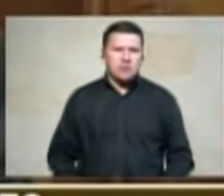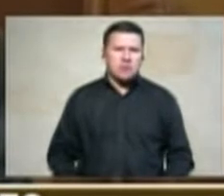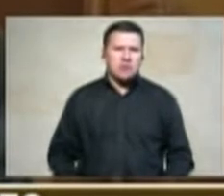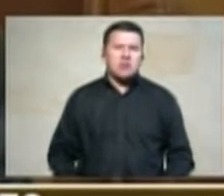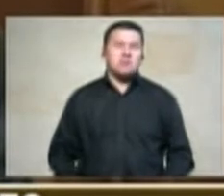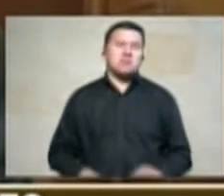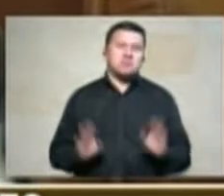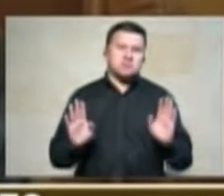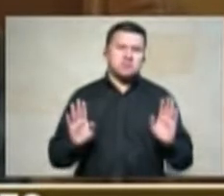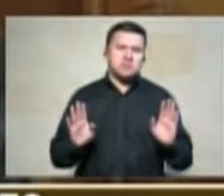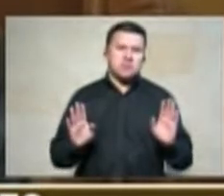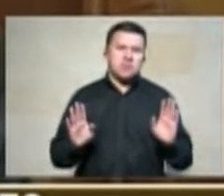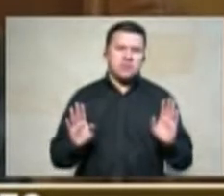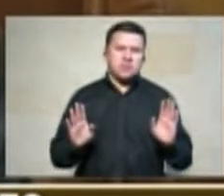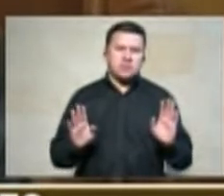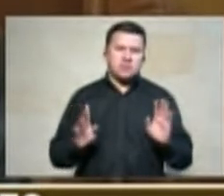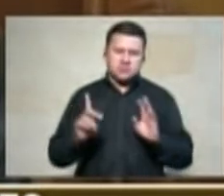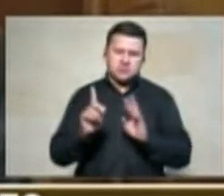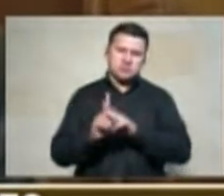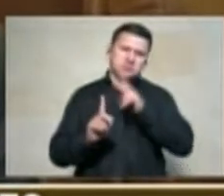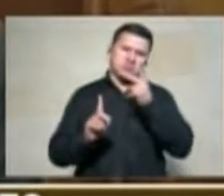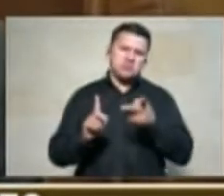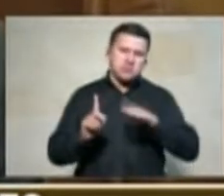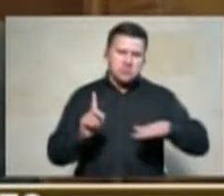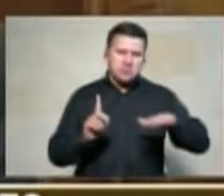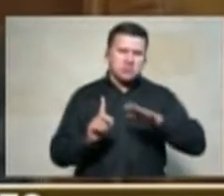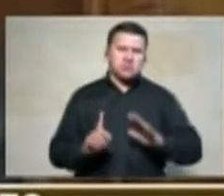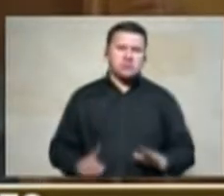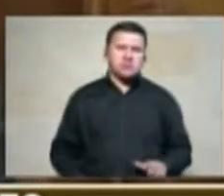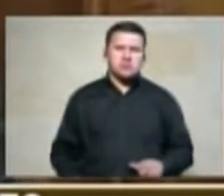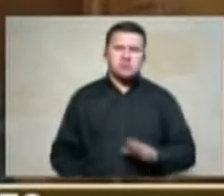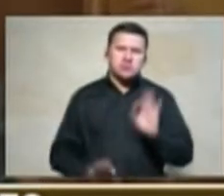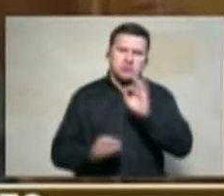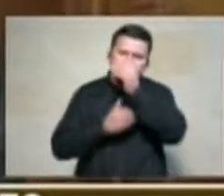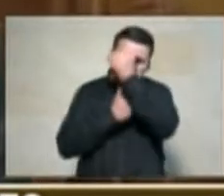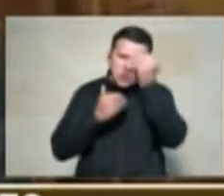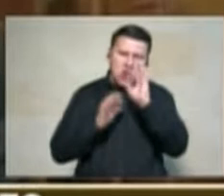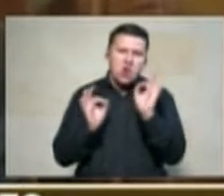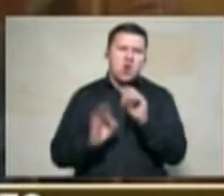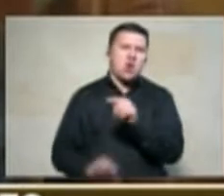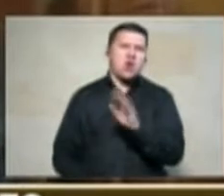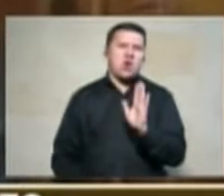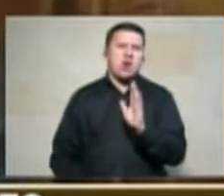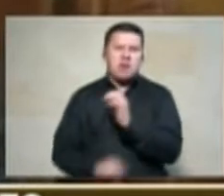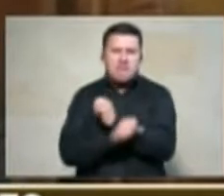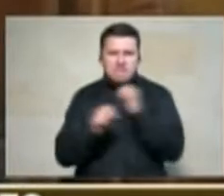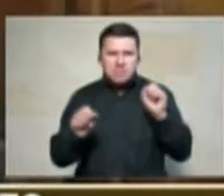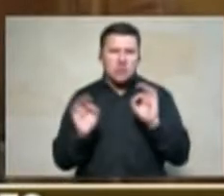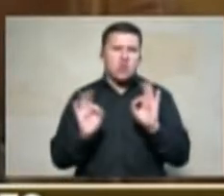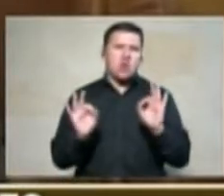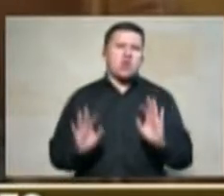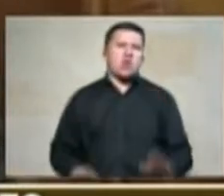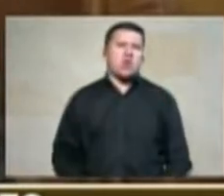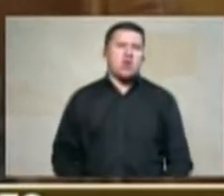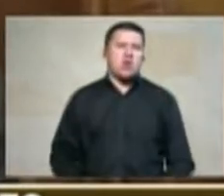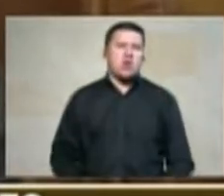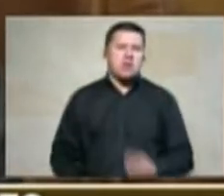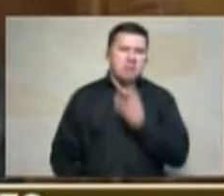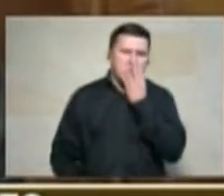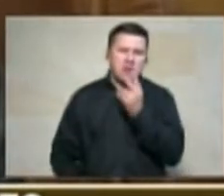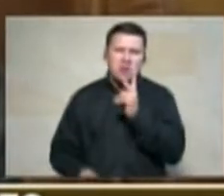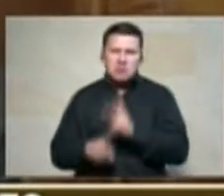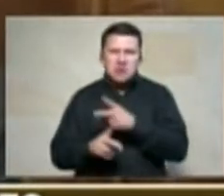o son guerrilleros o son terroristas o son delincuentes que son los mismos